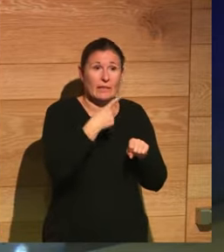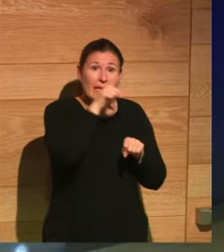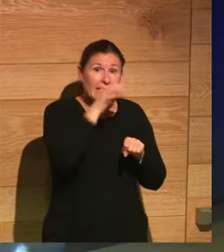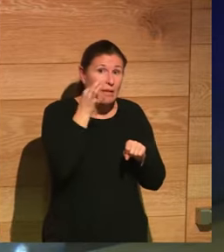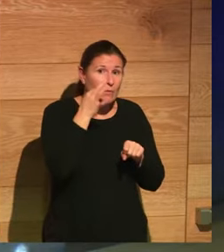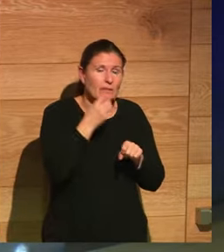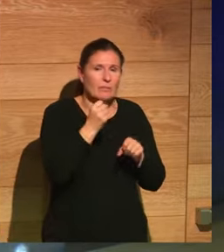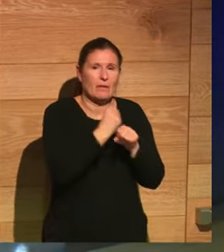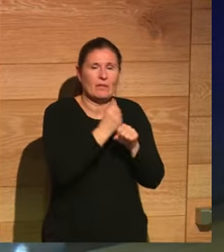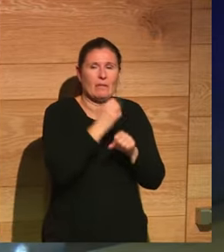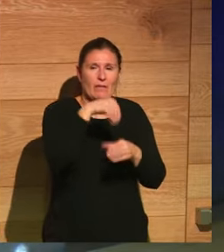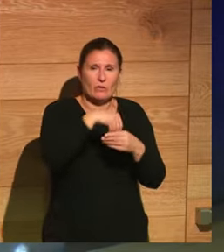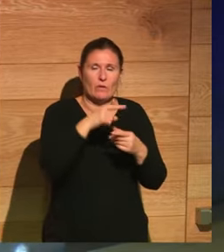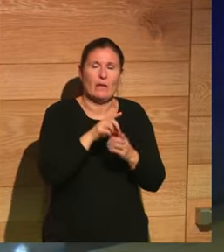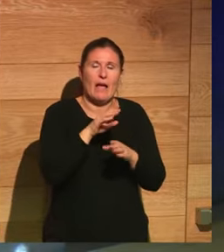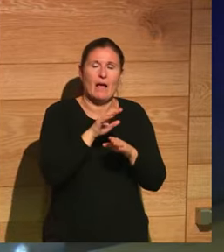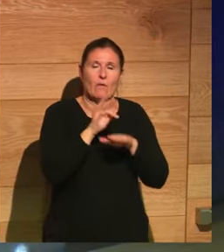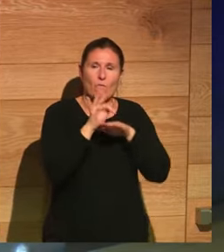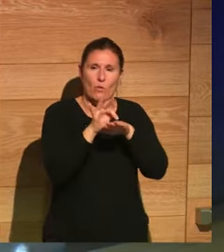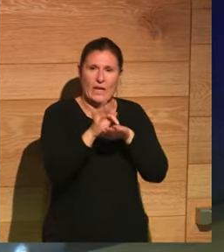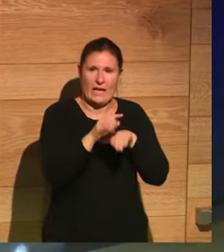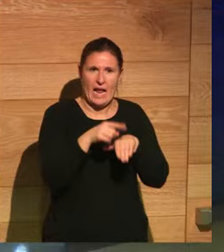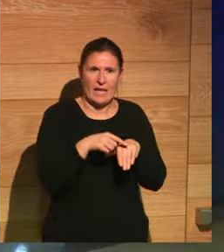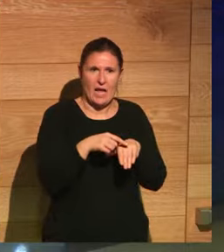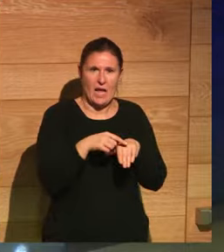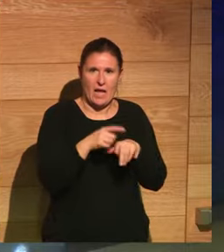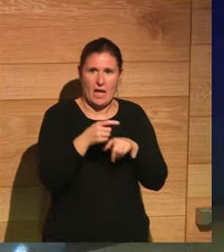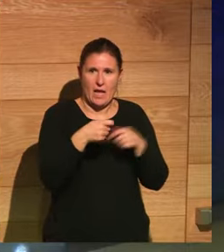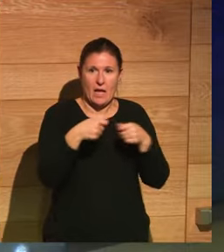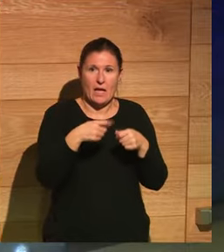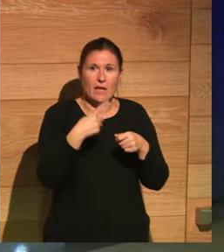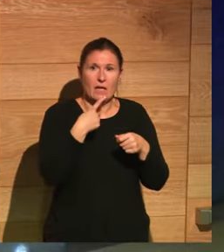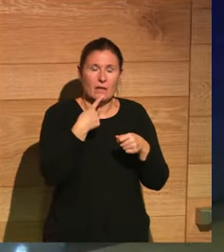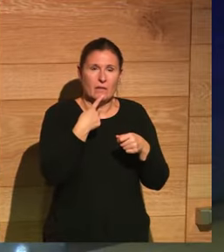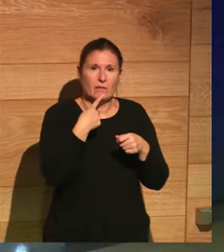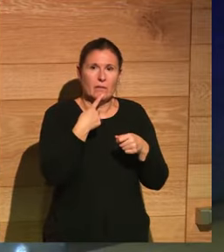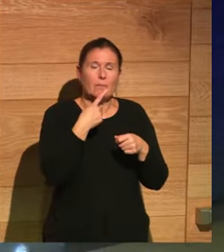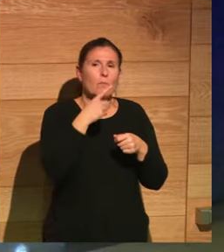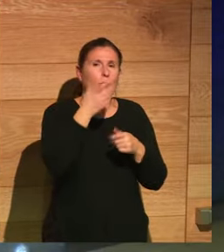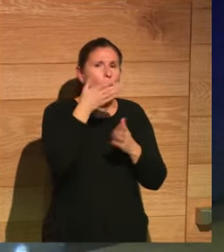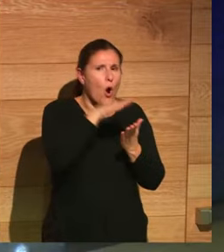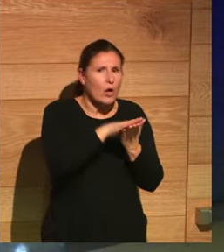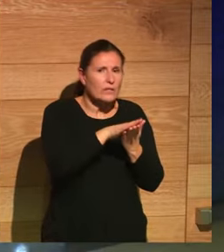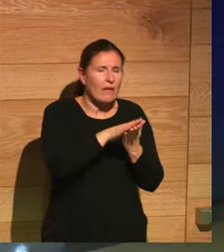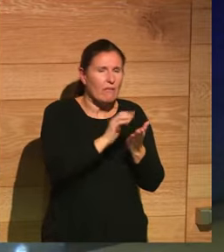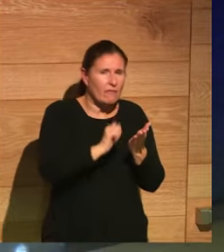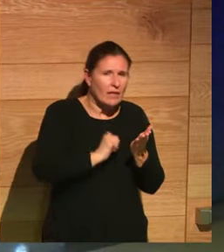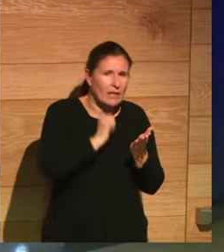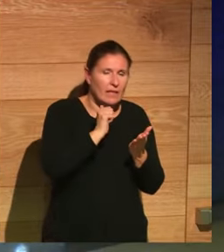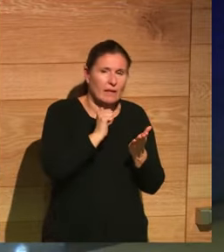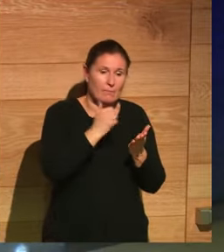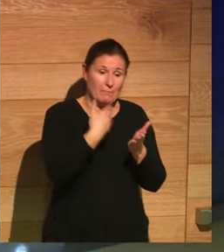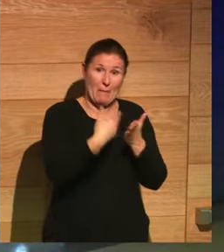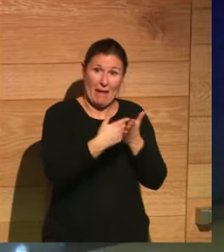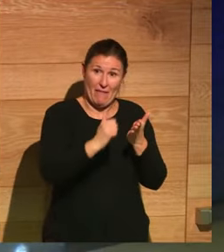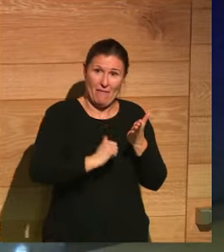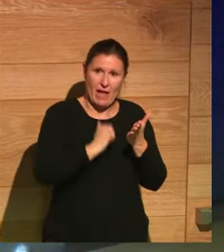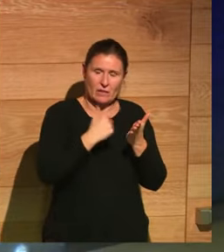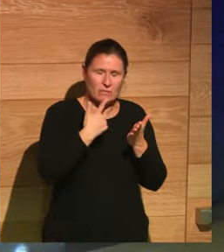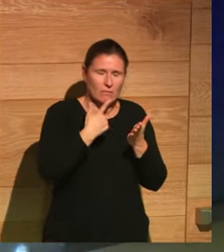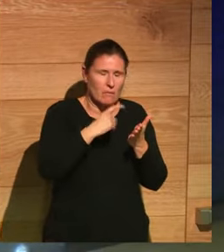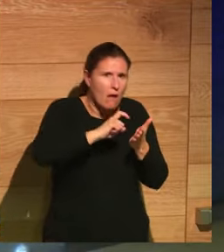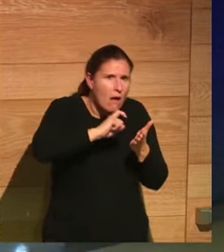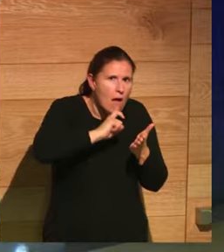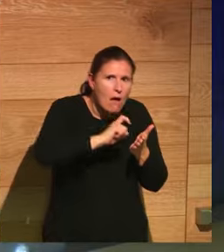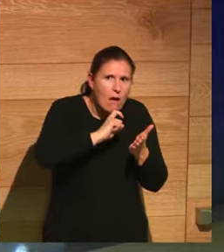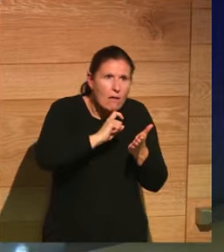funeraria y dice que entonces se dio cuenta de lo difícil que es fingir una muerte y un certificado y ella dice y así me caí yo del guindo